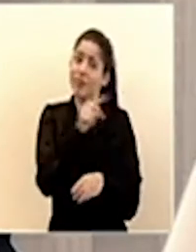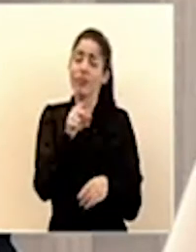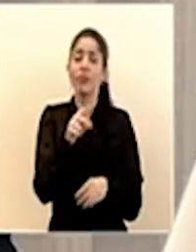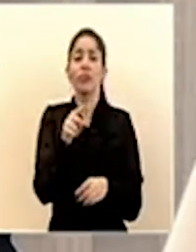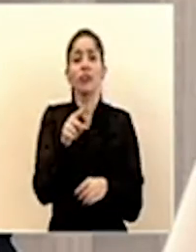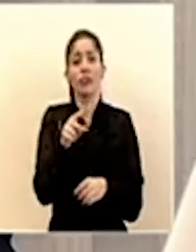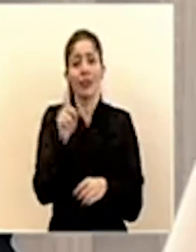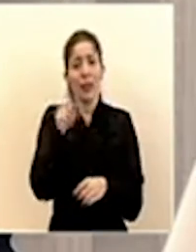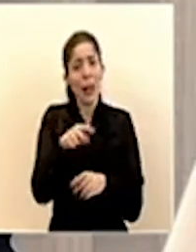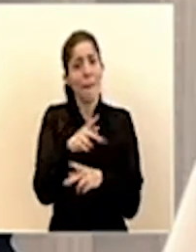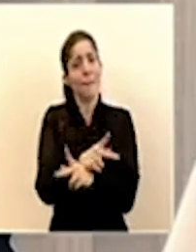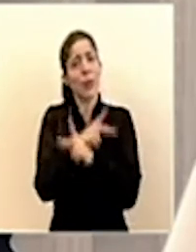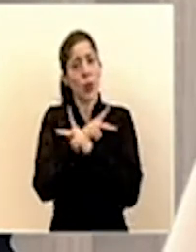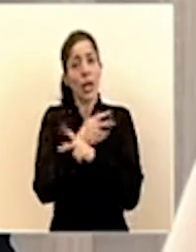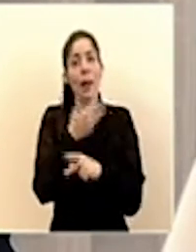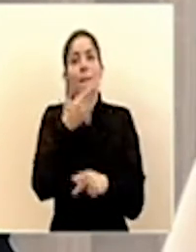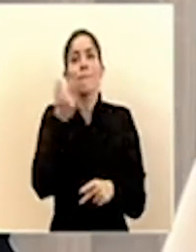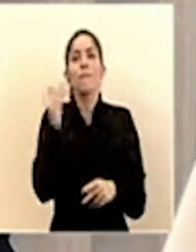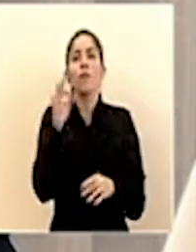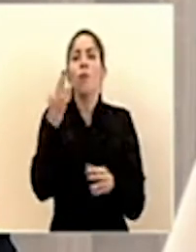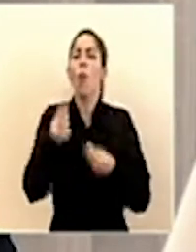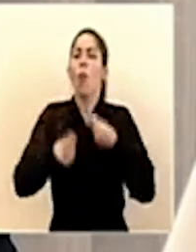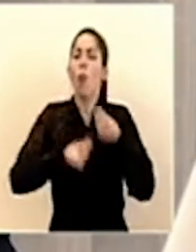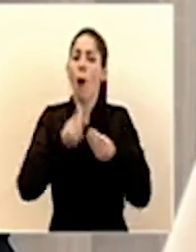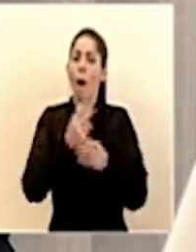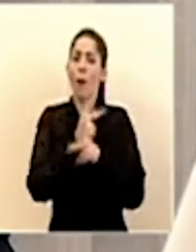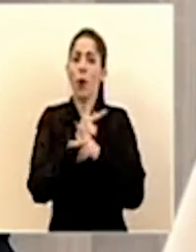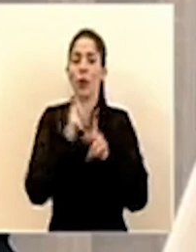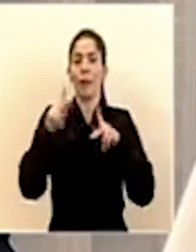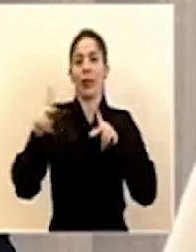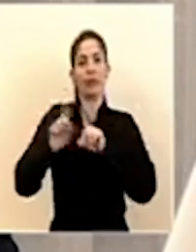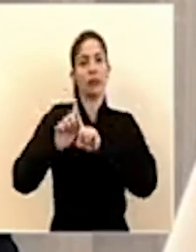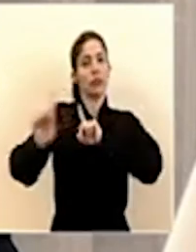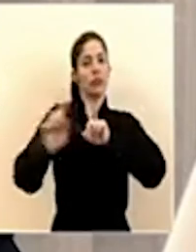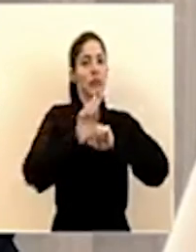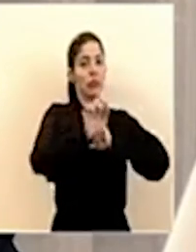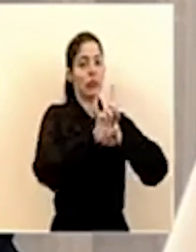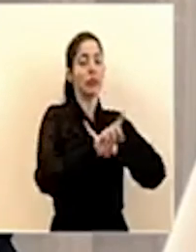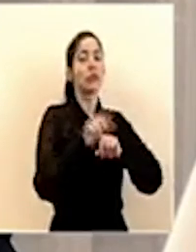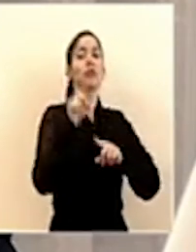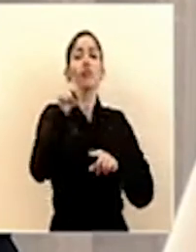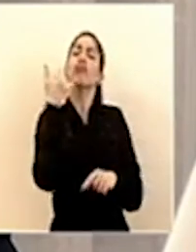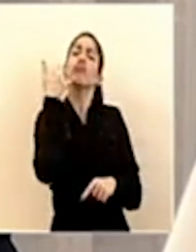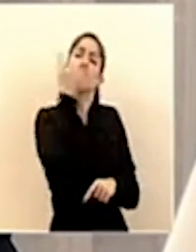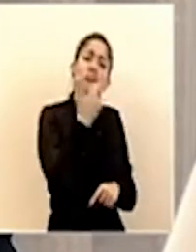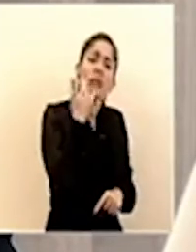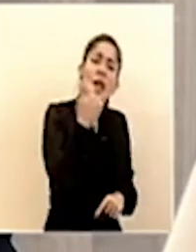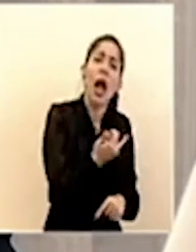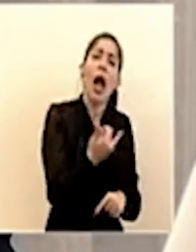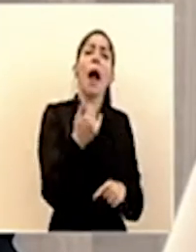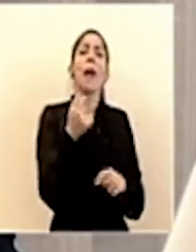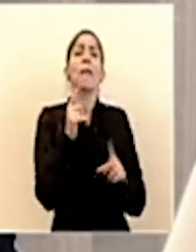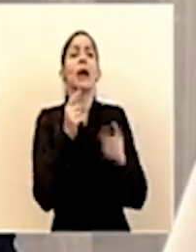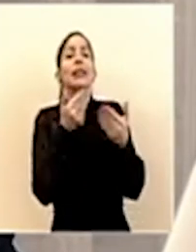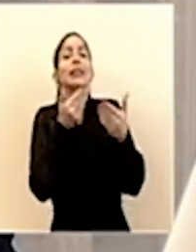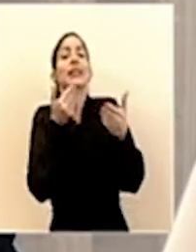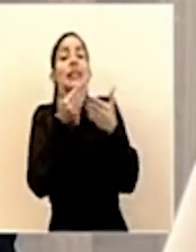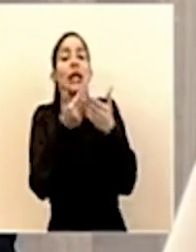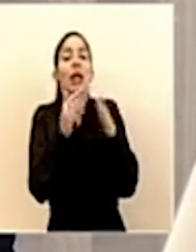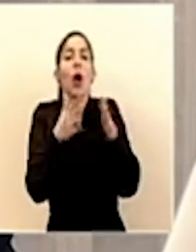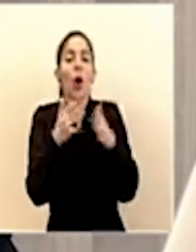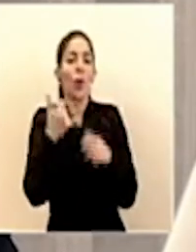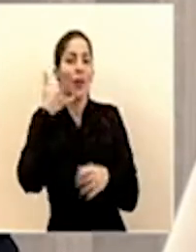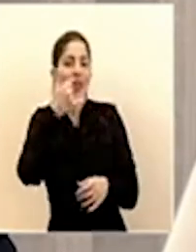que protegerlas y la mejor forma es el distanciamiento social llamémoslos estemos cerca de ellos pero vía